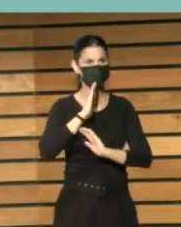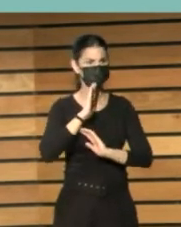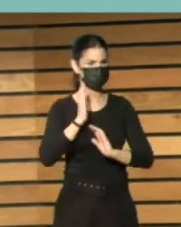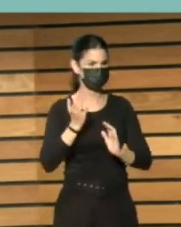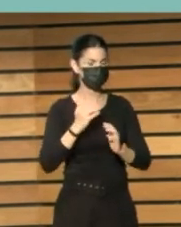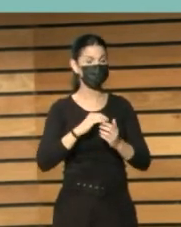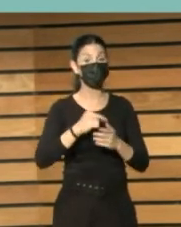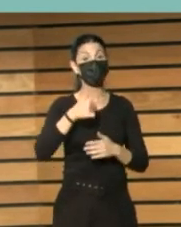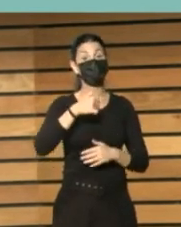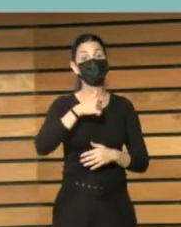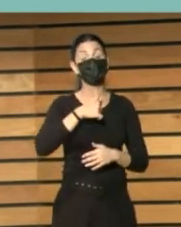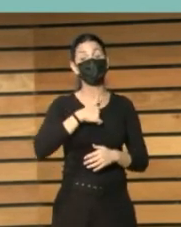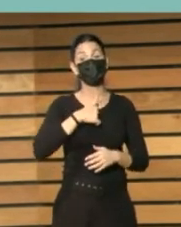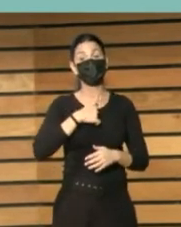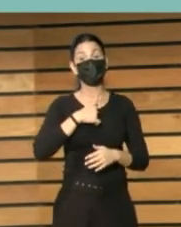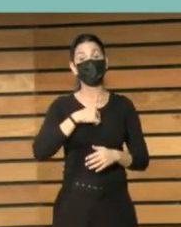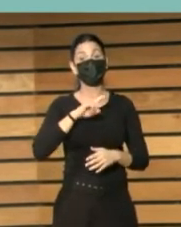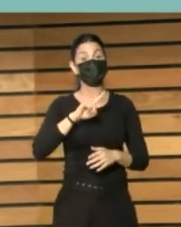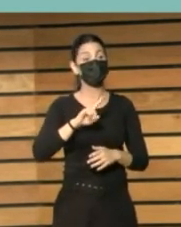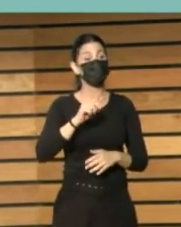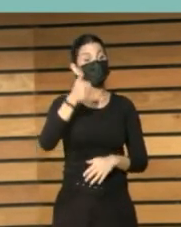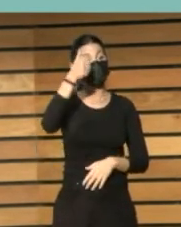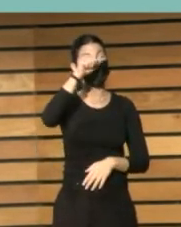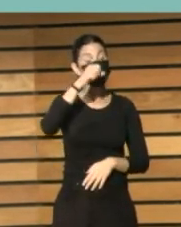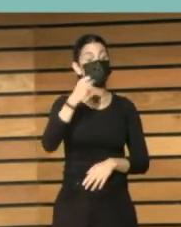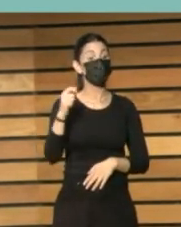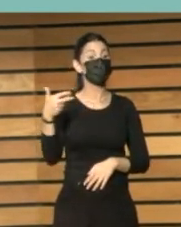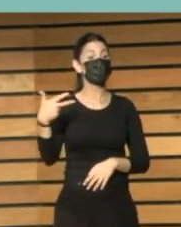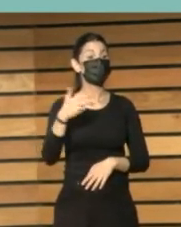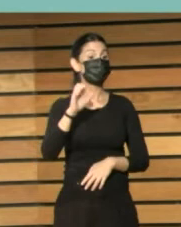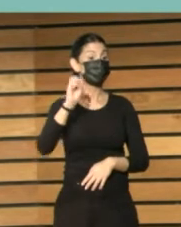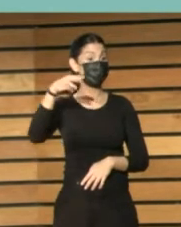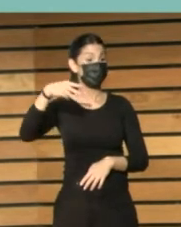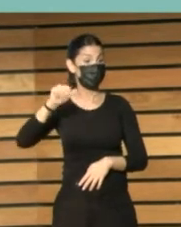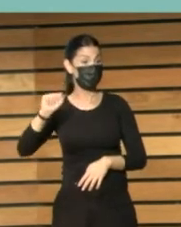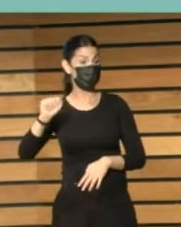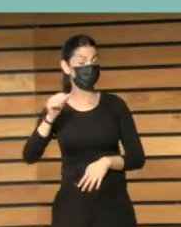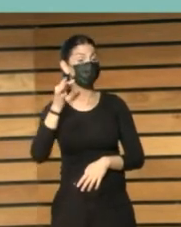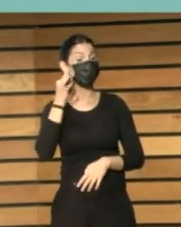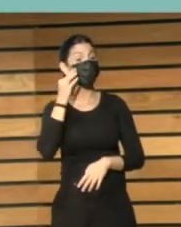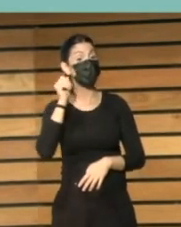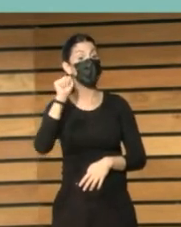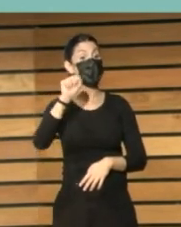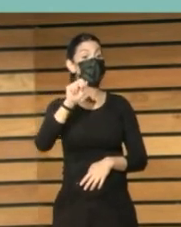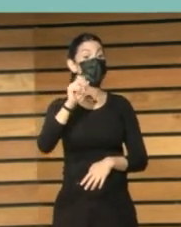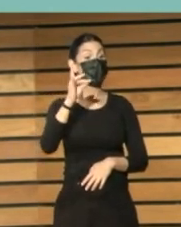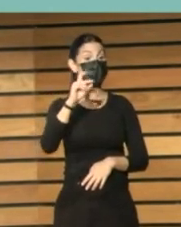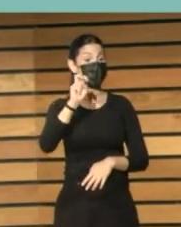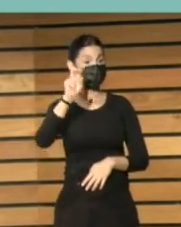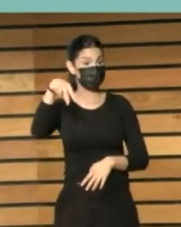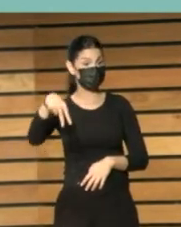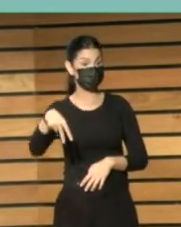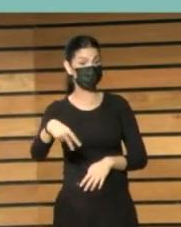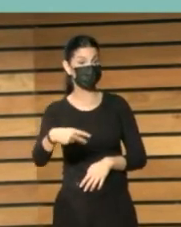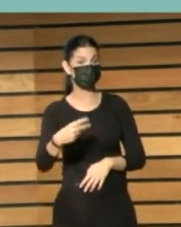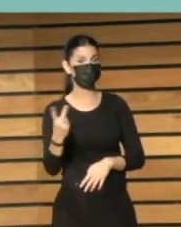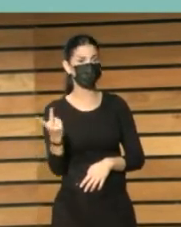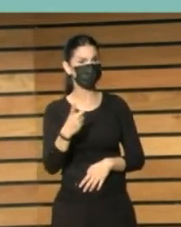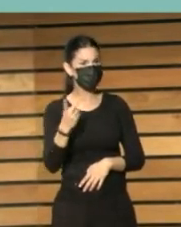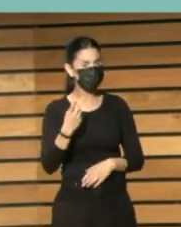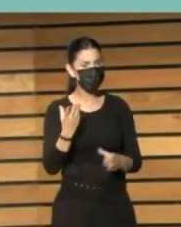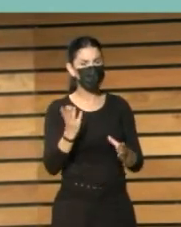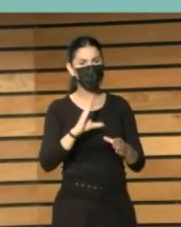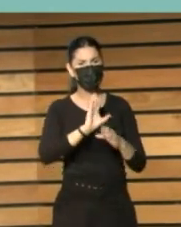Yo y Chema y Asun, viendo los